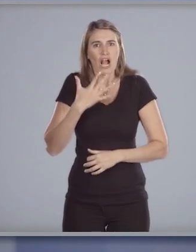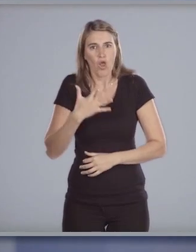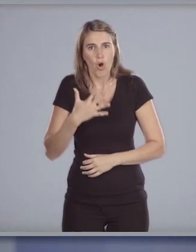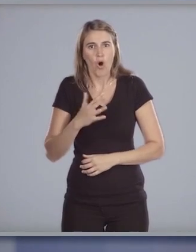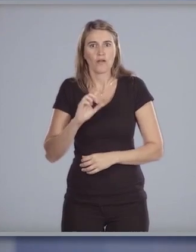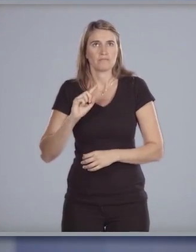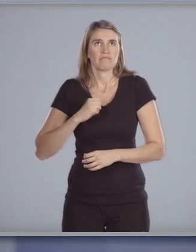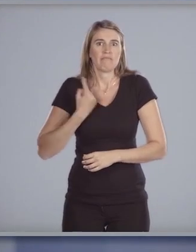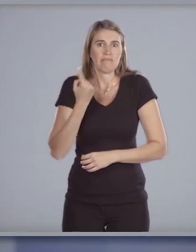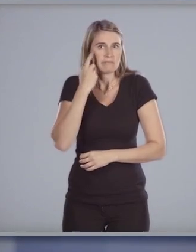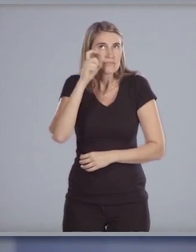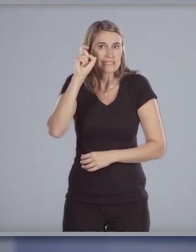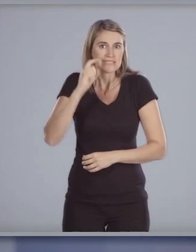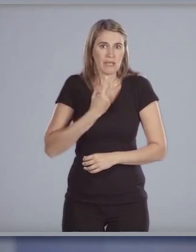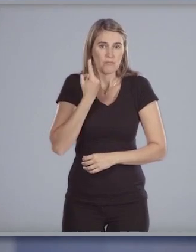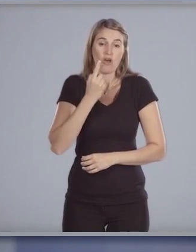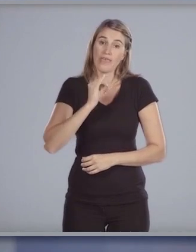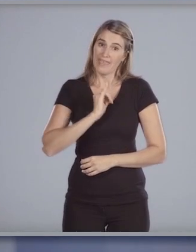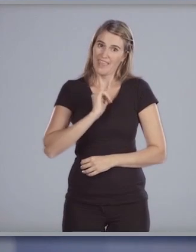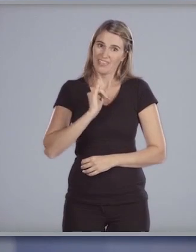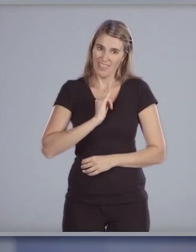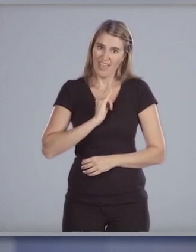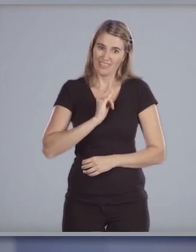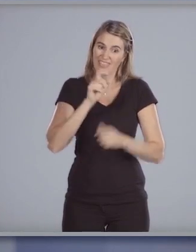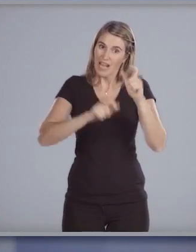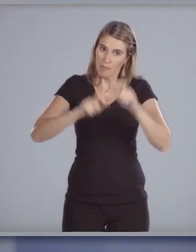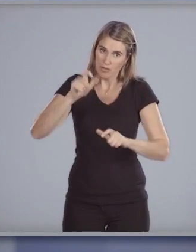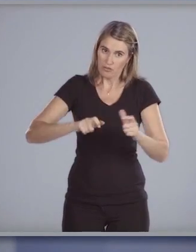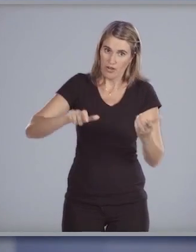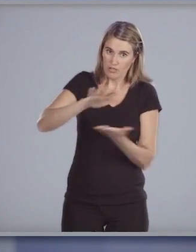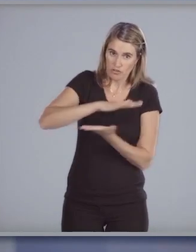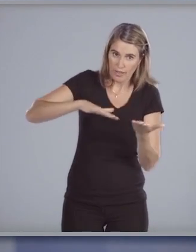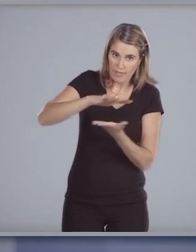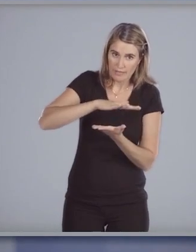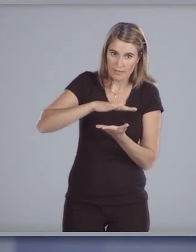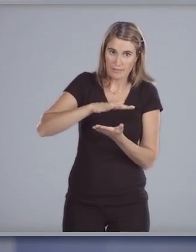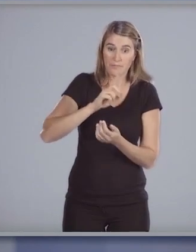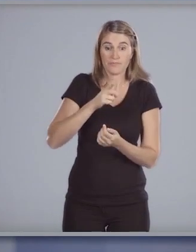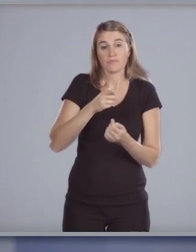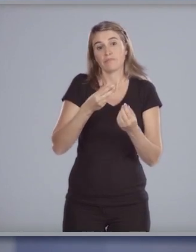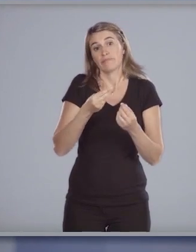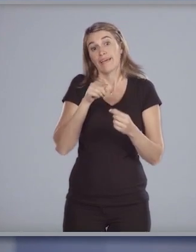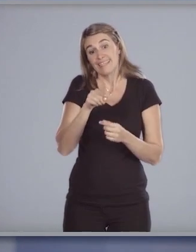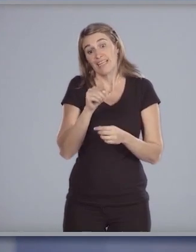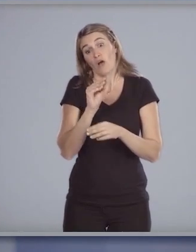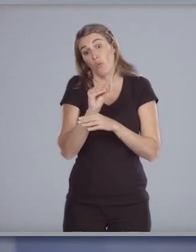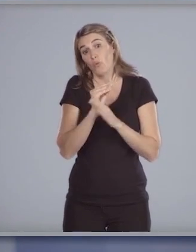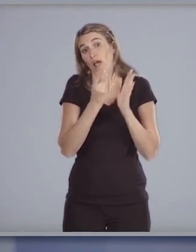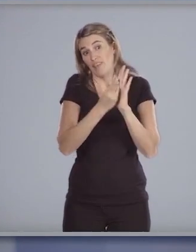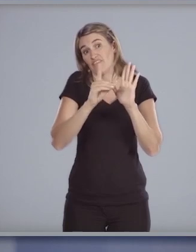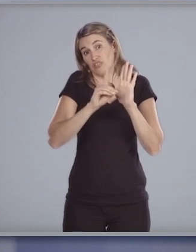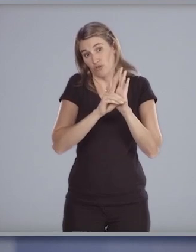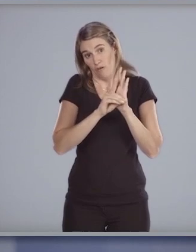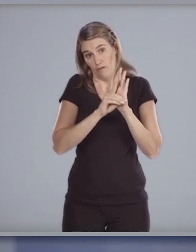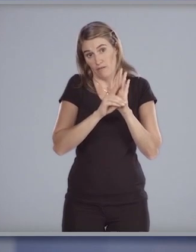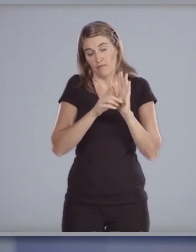principios y de identidad de una sociedad dentro de esta vasta definición y